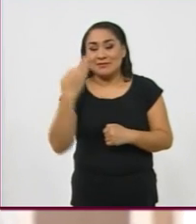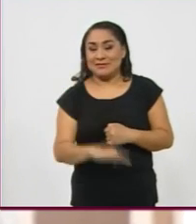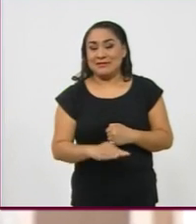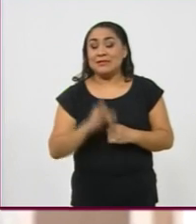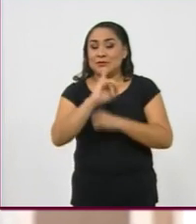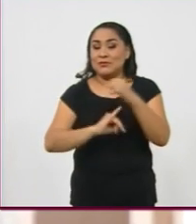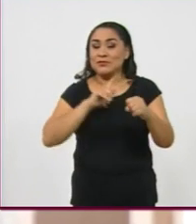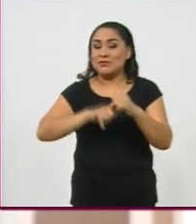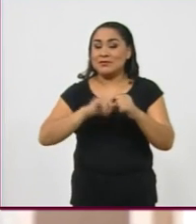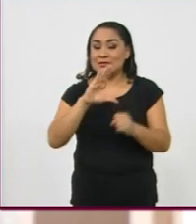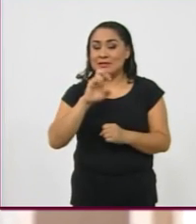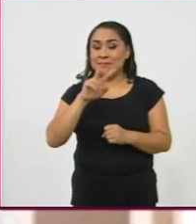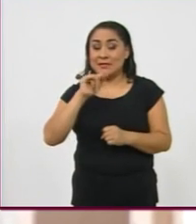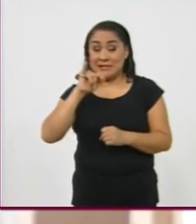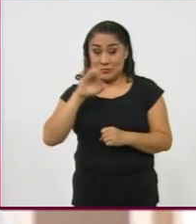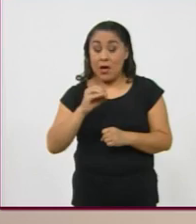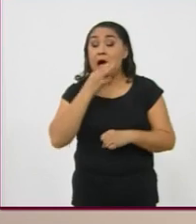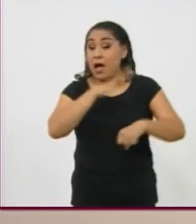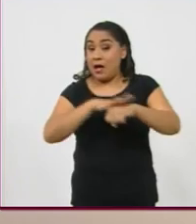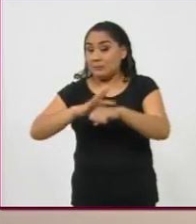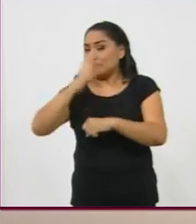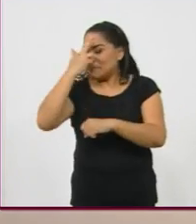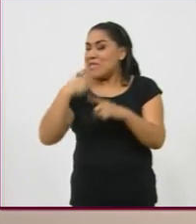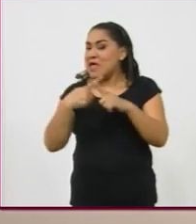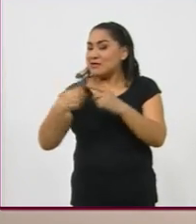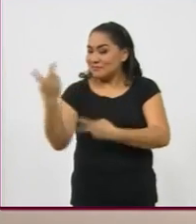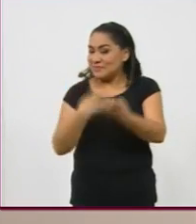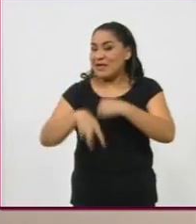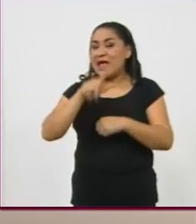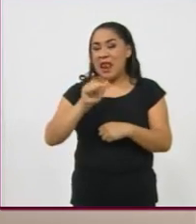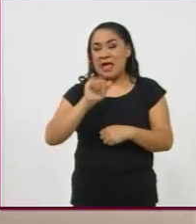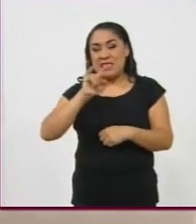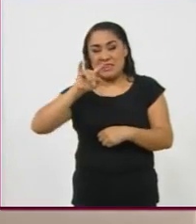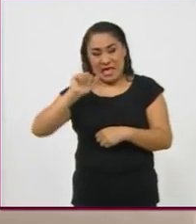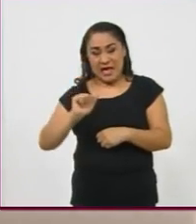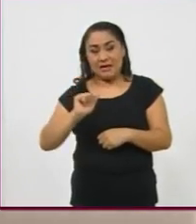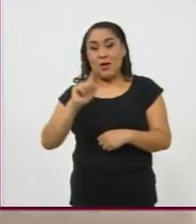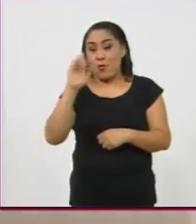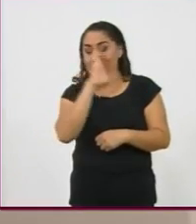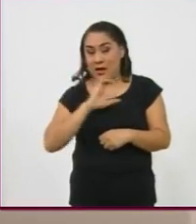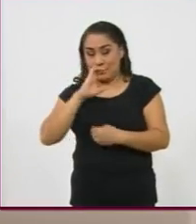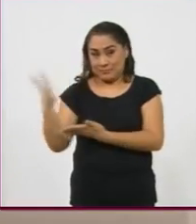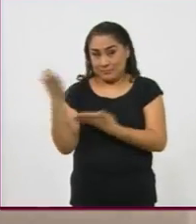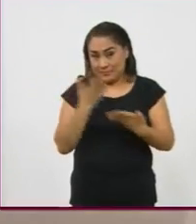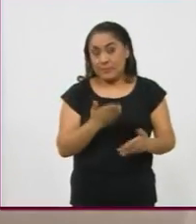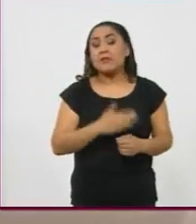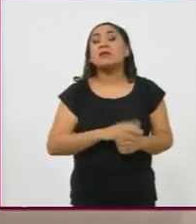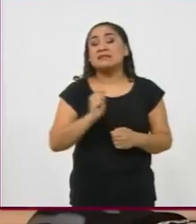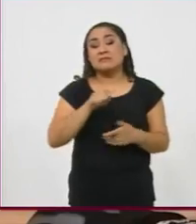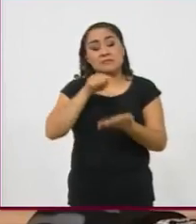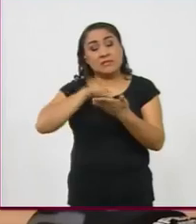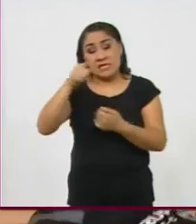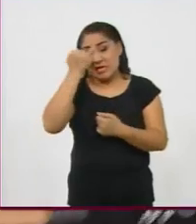Internacional Cervantino. Cabe recordar que el invitado de honor es la India, el estado invitado es Aguascalientes, pero precisamente de la